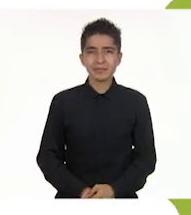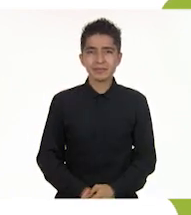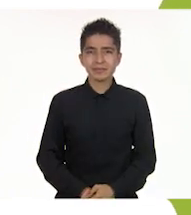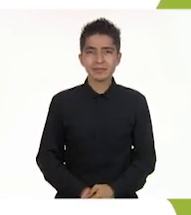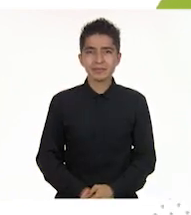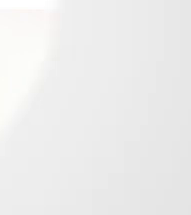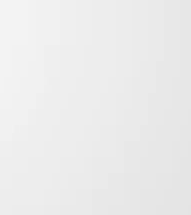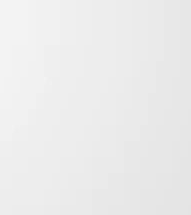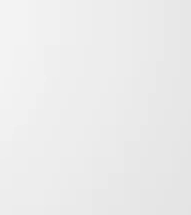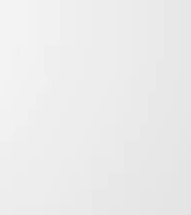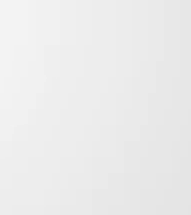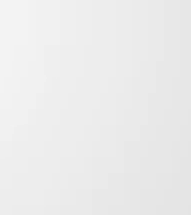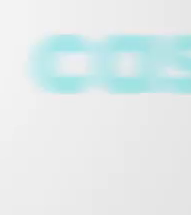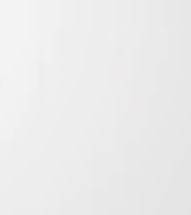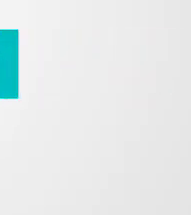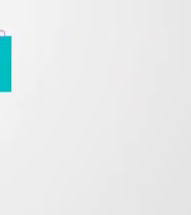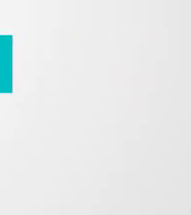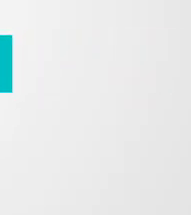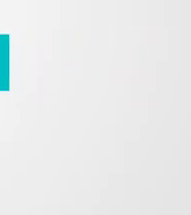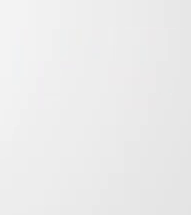.mx Aprende